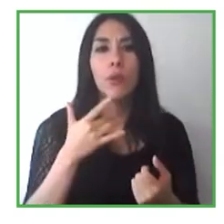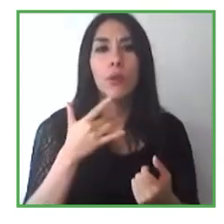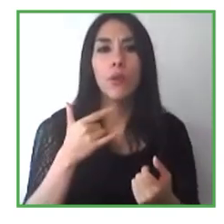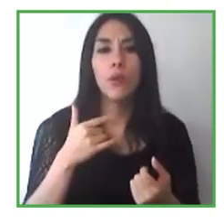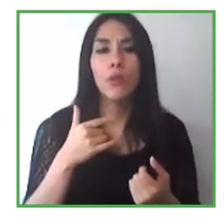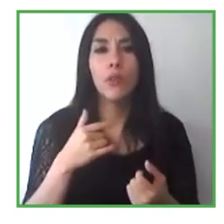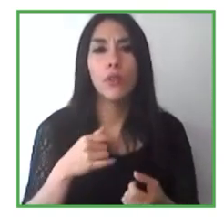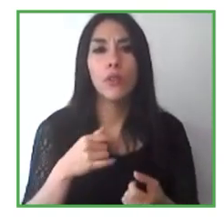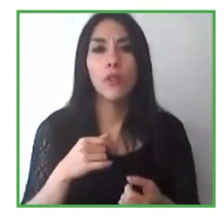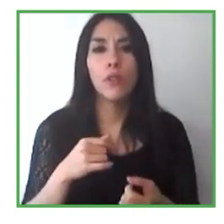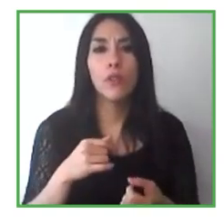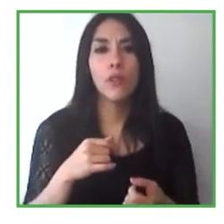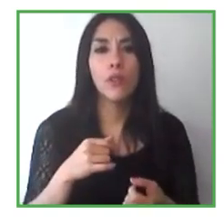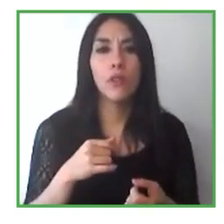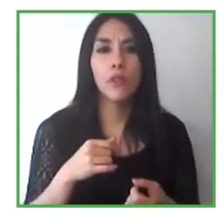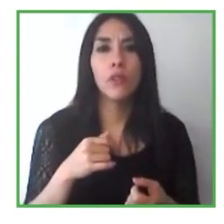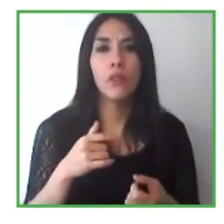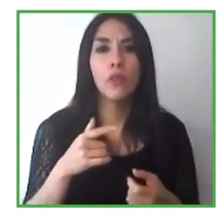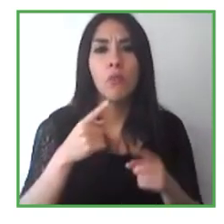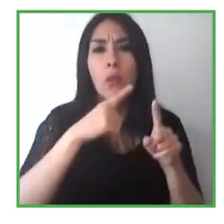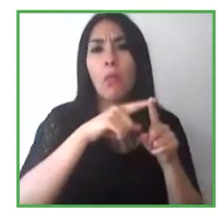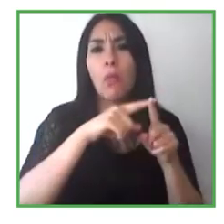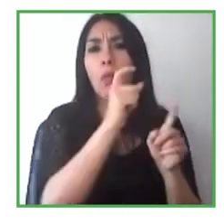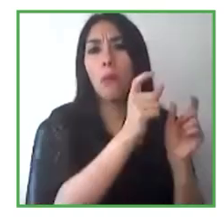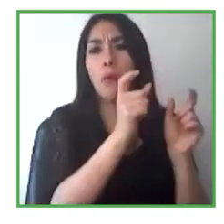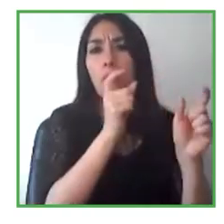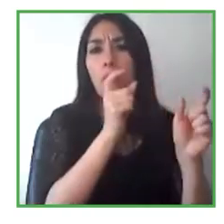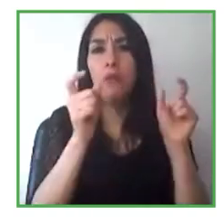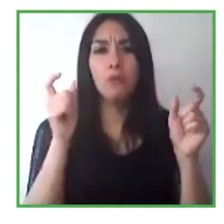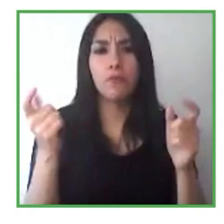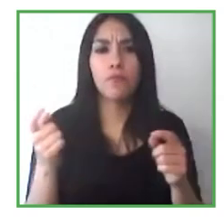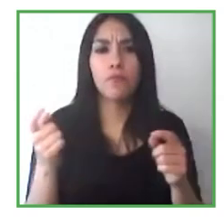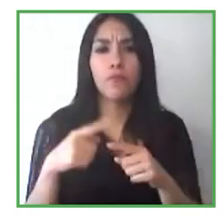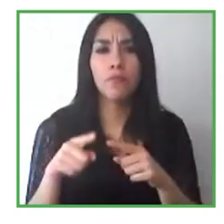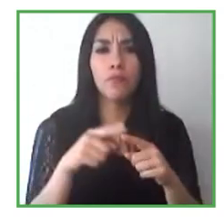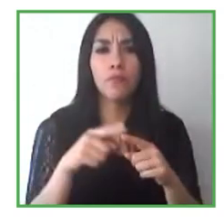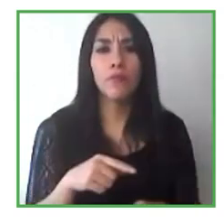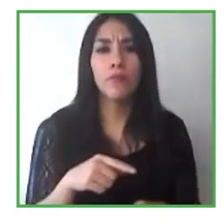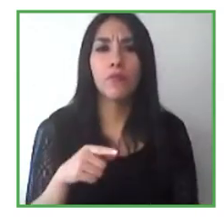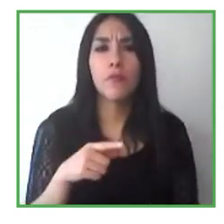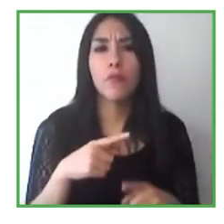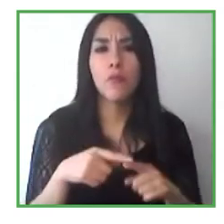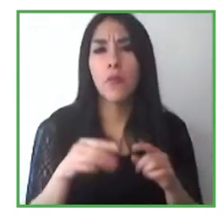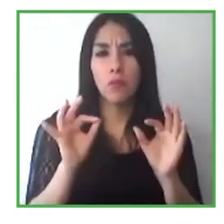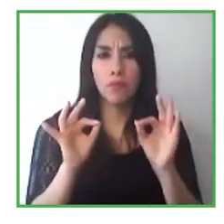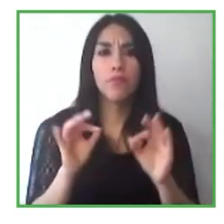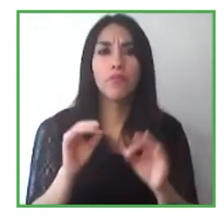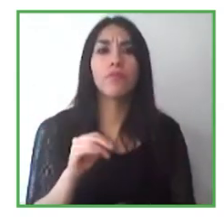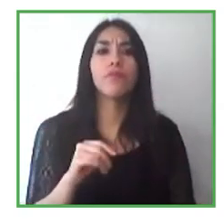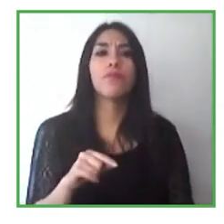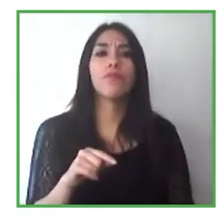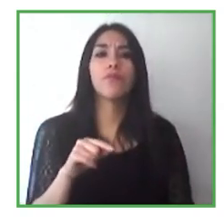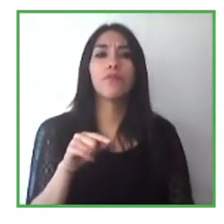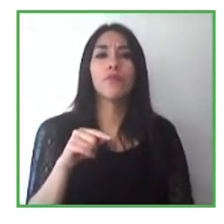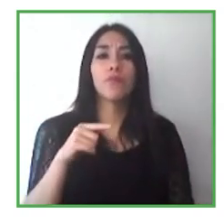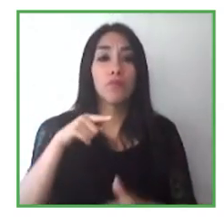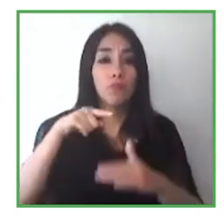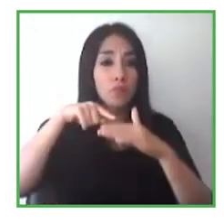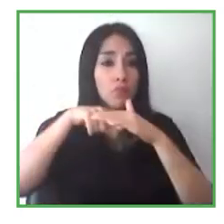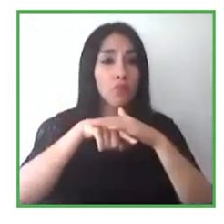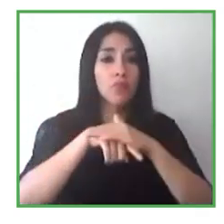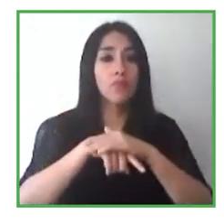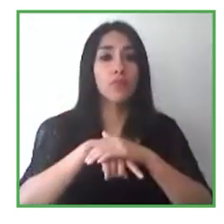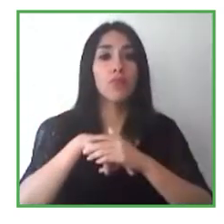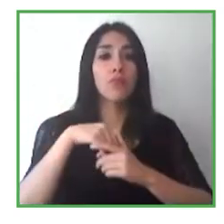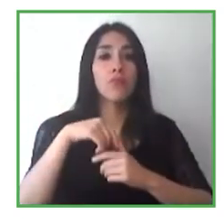todas estas aplicaciones y mediante estas herramientas muy concretas, muy prácticas a las cuales tenemos acceso y solo mediante ellas podemos